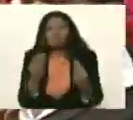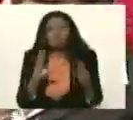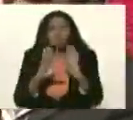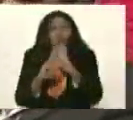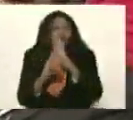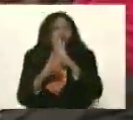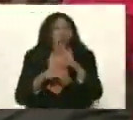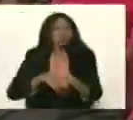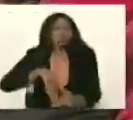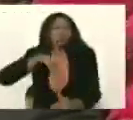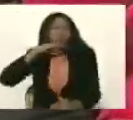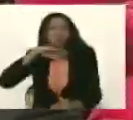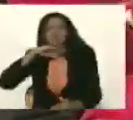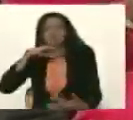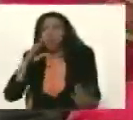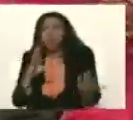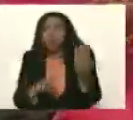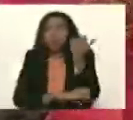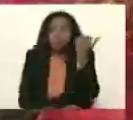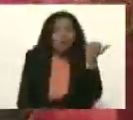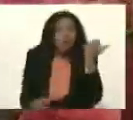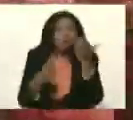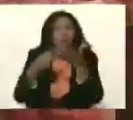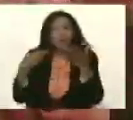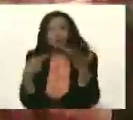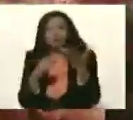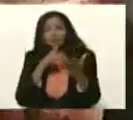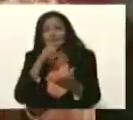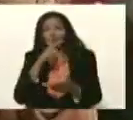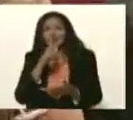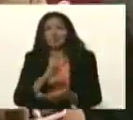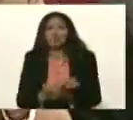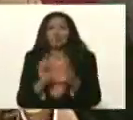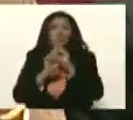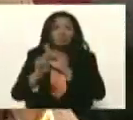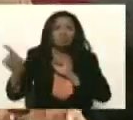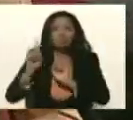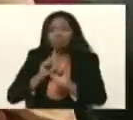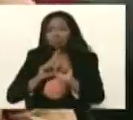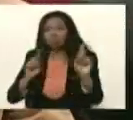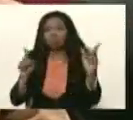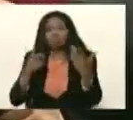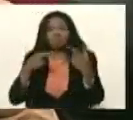tequeteques, lleno de corrupción, de corruptelas, de divisiones,